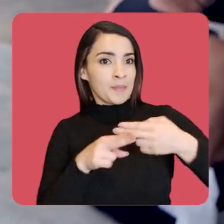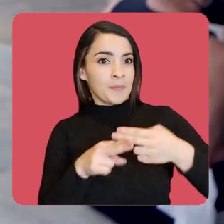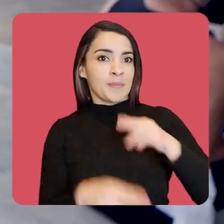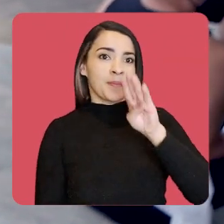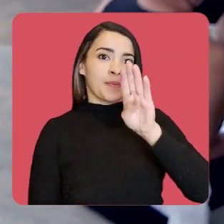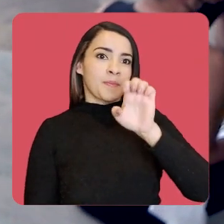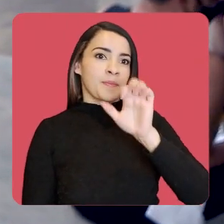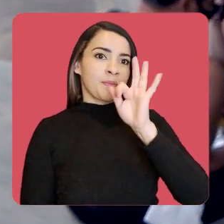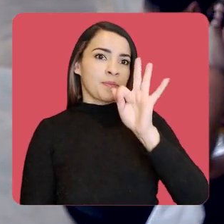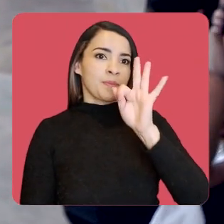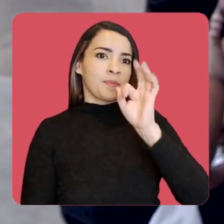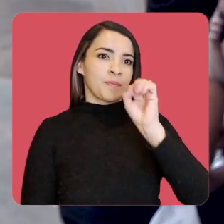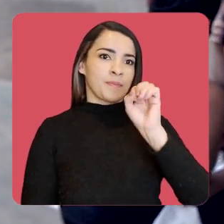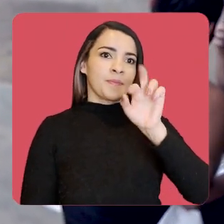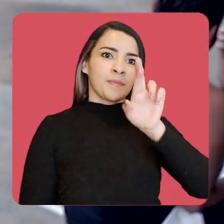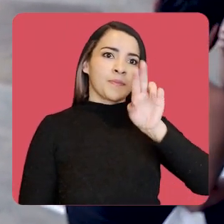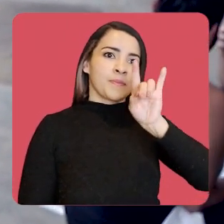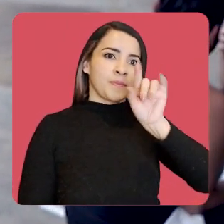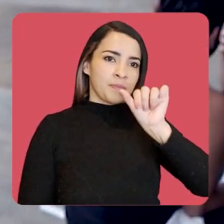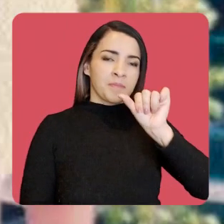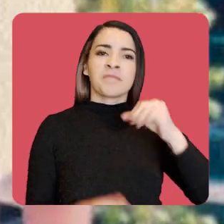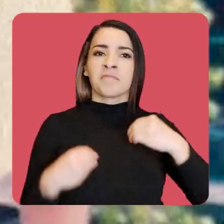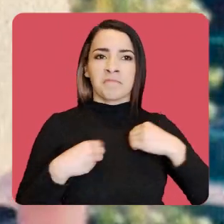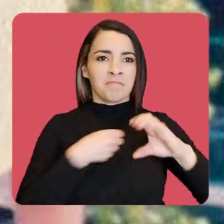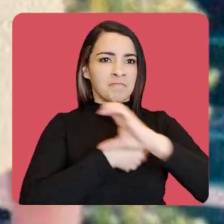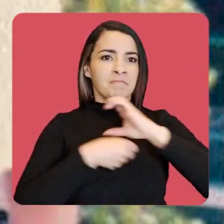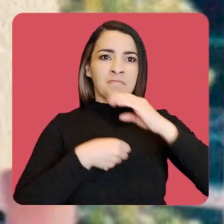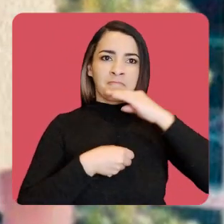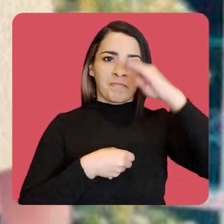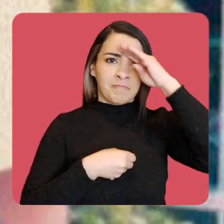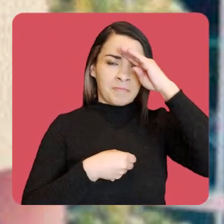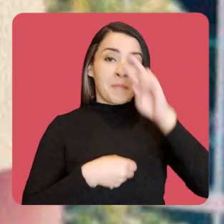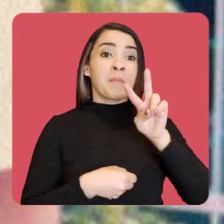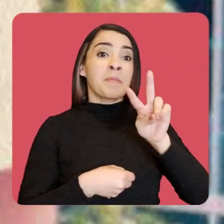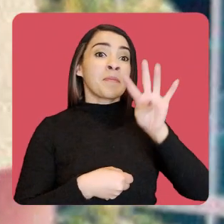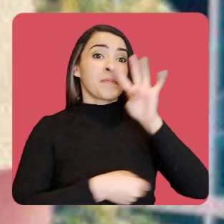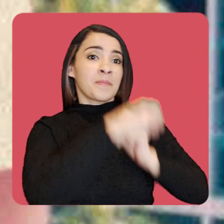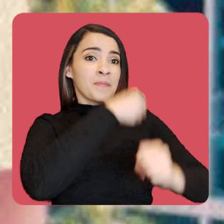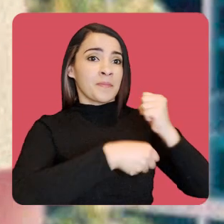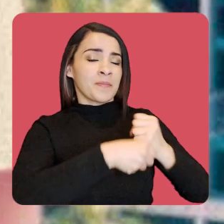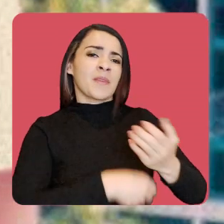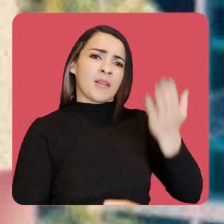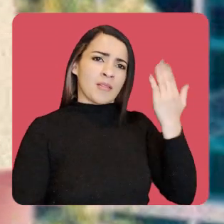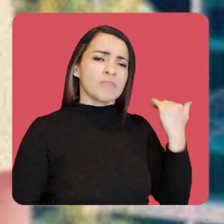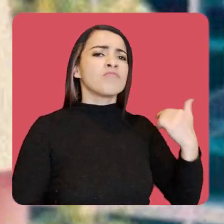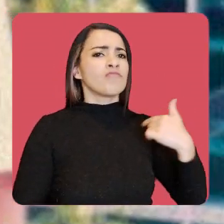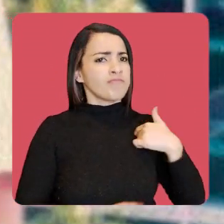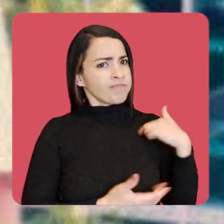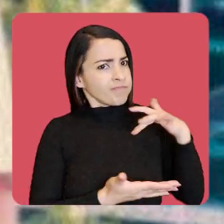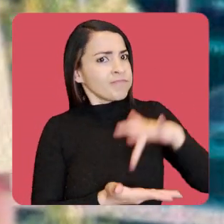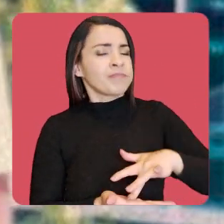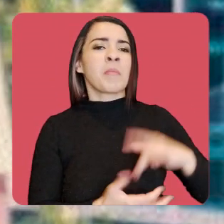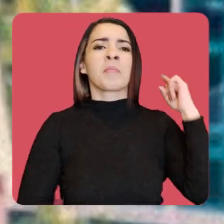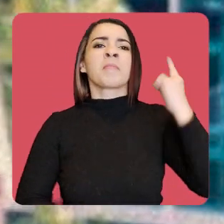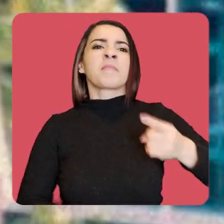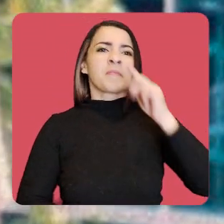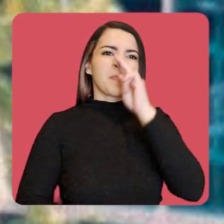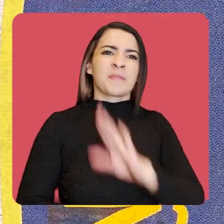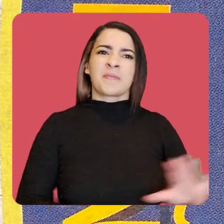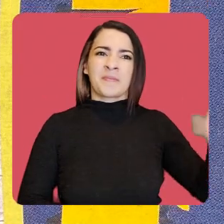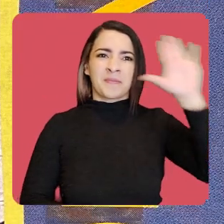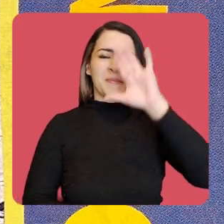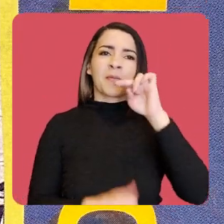Soy Beto Rúa, vivo en la ciudad de Medellín, hace 24 años participé en el mandato nacional de los Niños por la Paz,